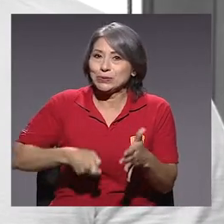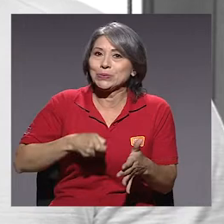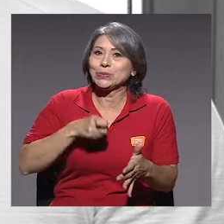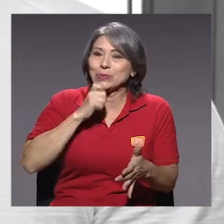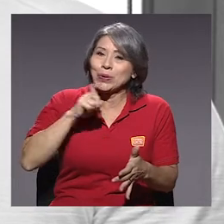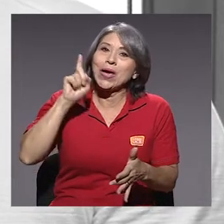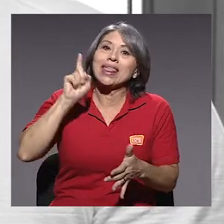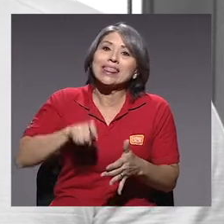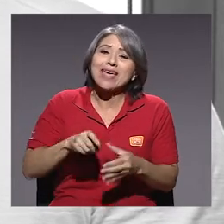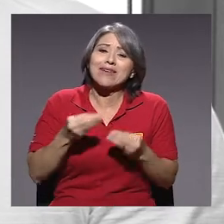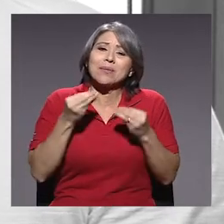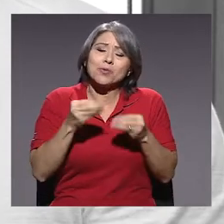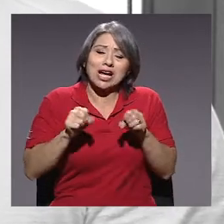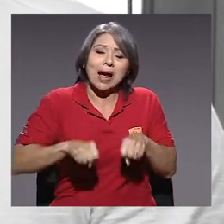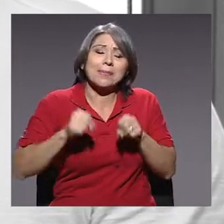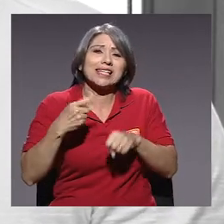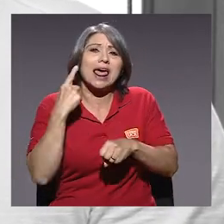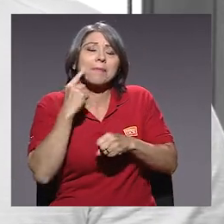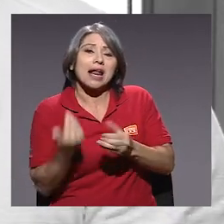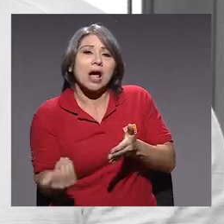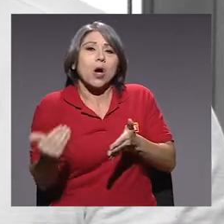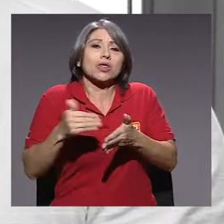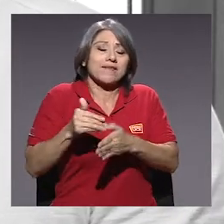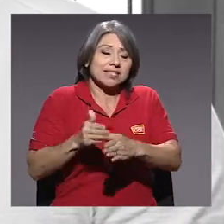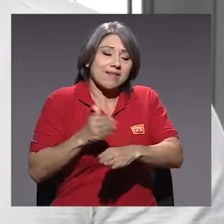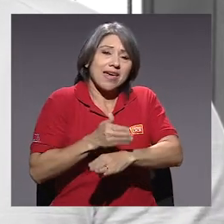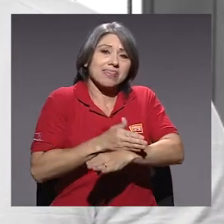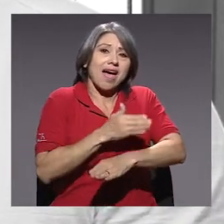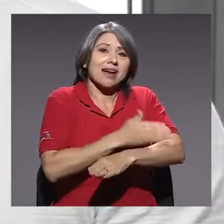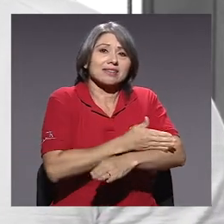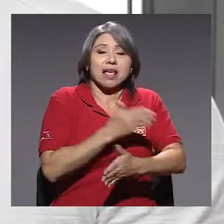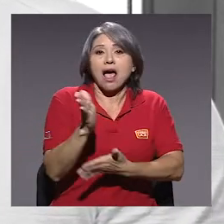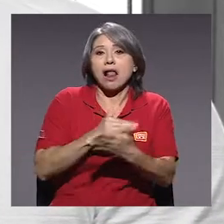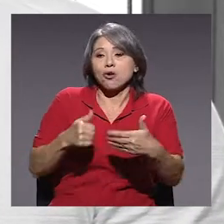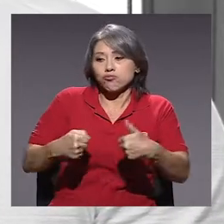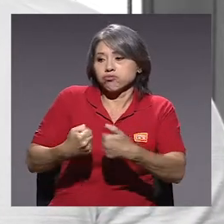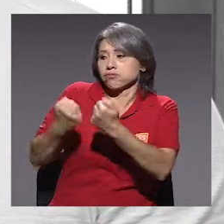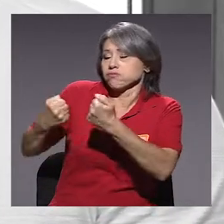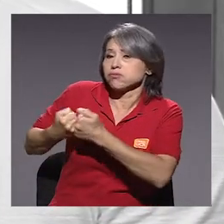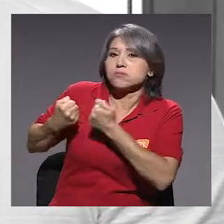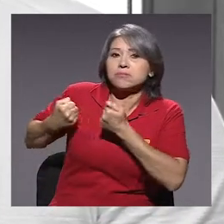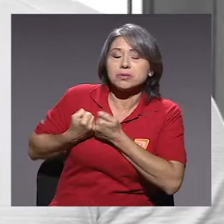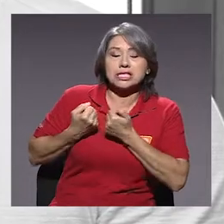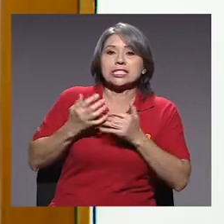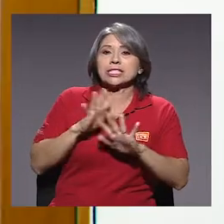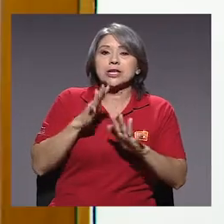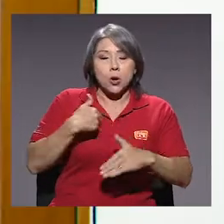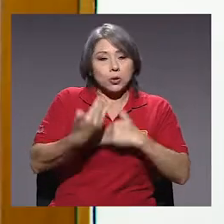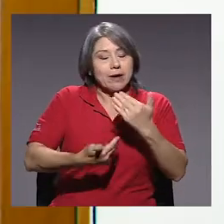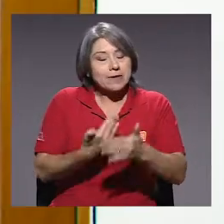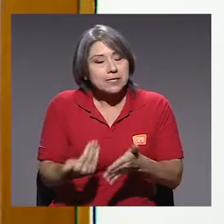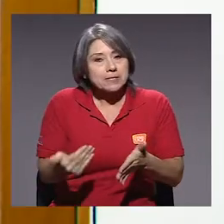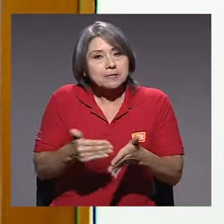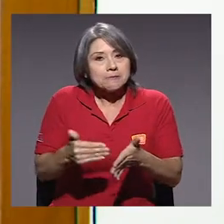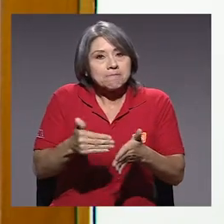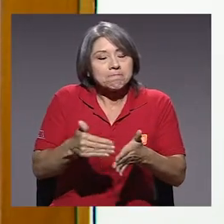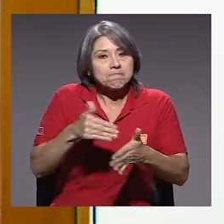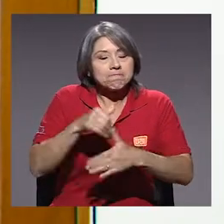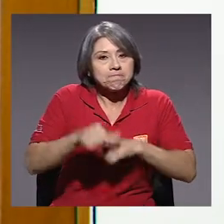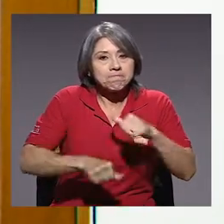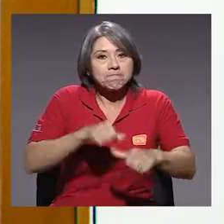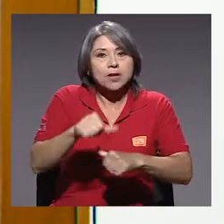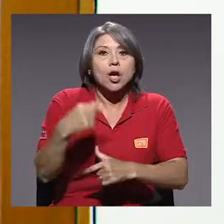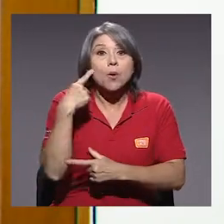es duro, hay que tener mucha resiliencia, esa capacidad de levantarse frente a la adversidad una y otra vez, porque,